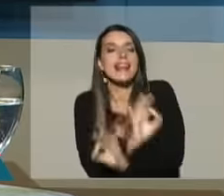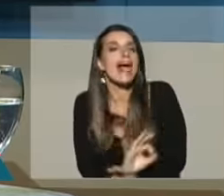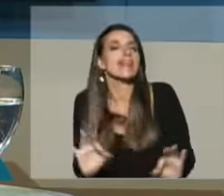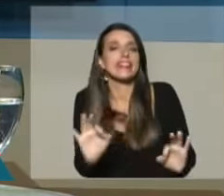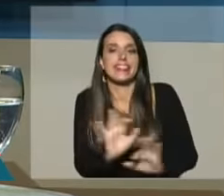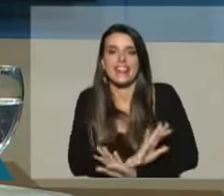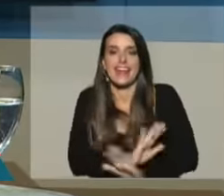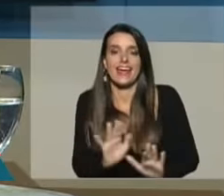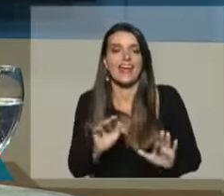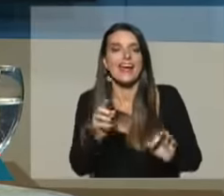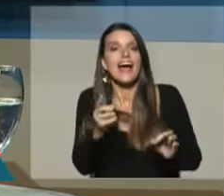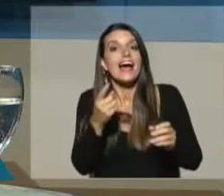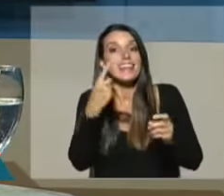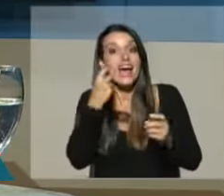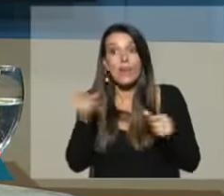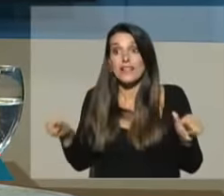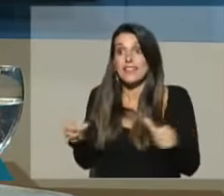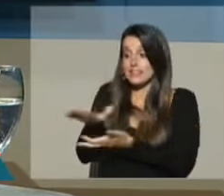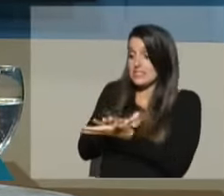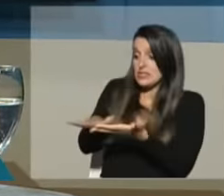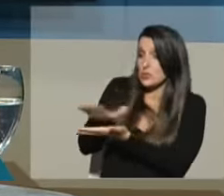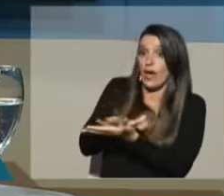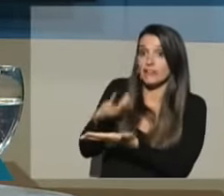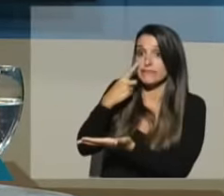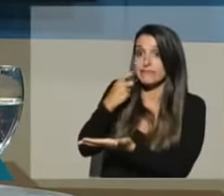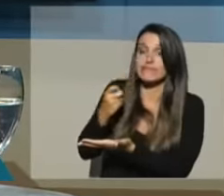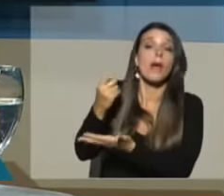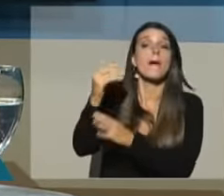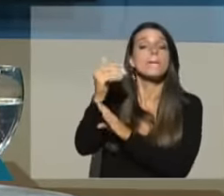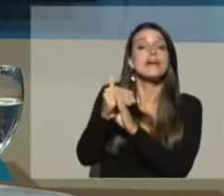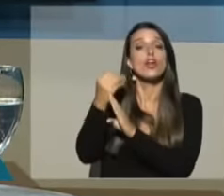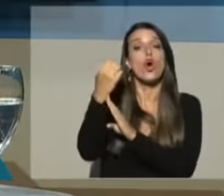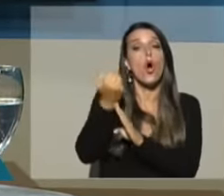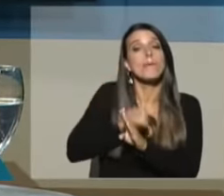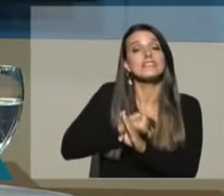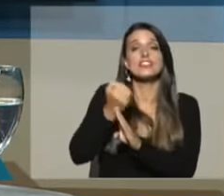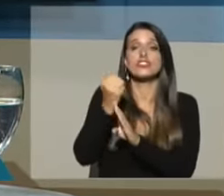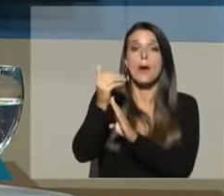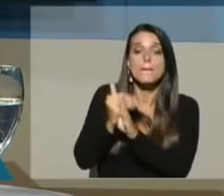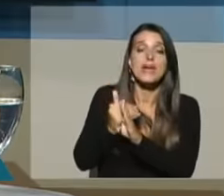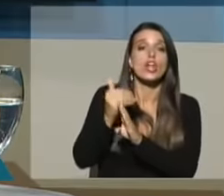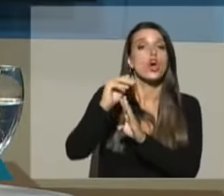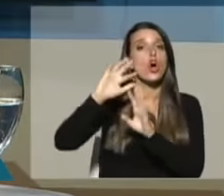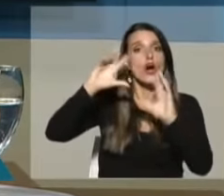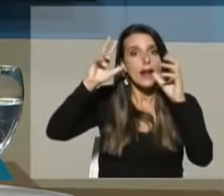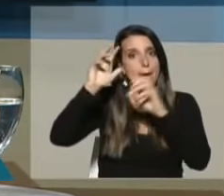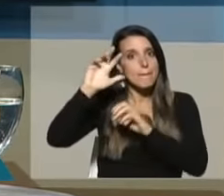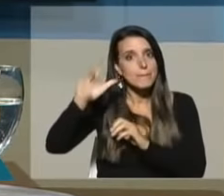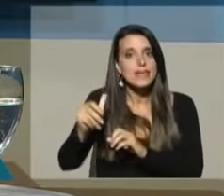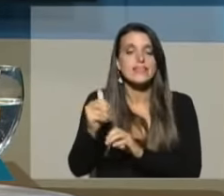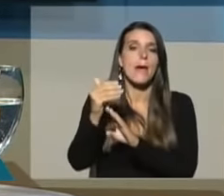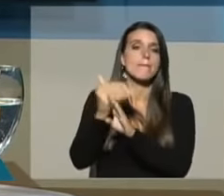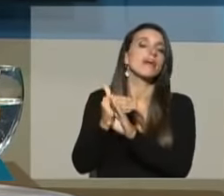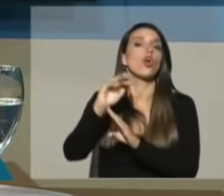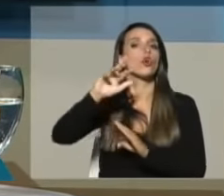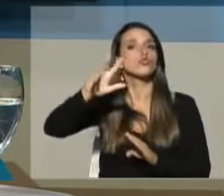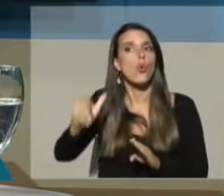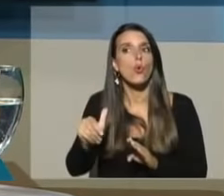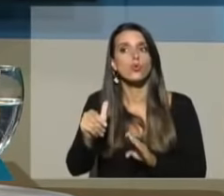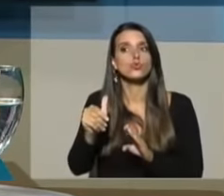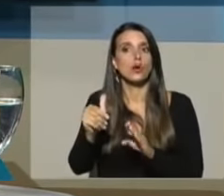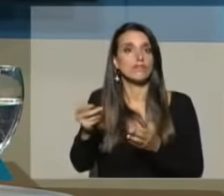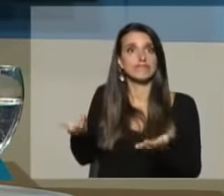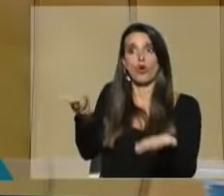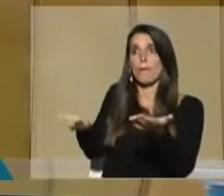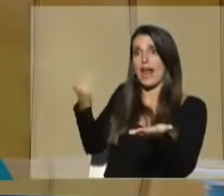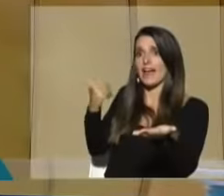Aquí los hechos están hablando por sí mismos. Hay menos homicidios, menos rapiñas, menos hurtos de los que había durante la gestión del gobierno